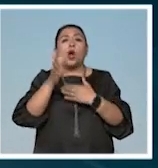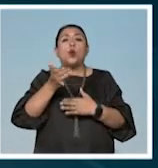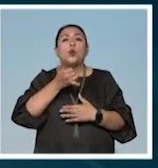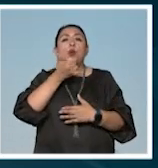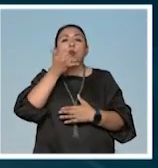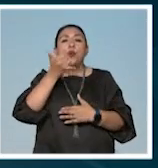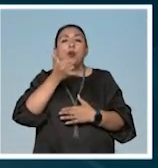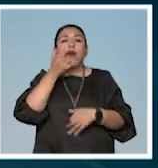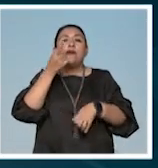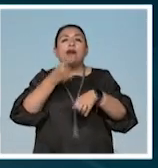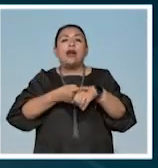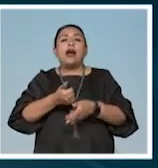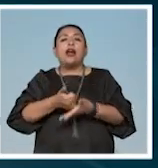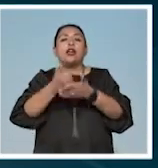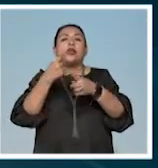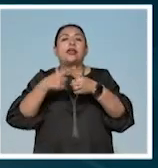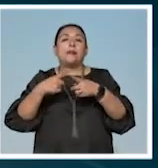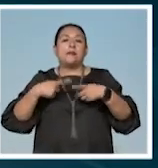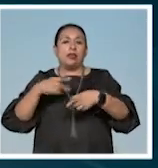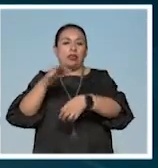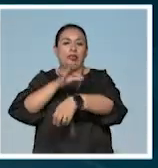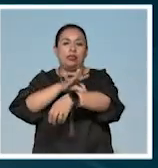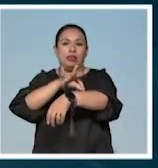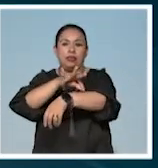enfermedad con ayuda de los tatuadores.